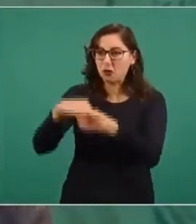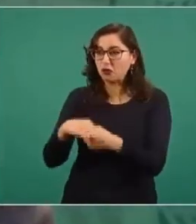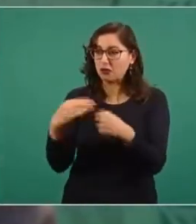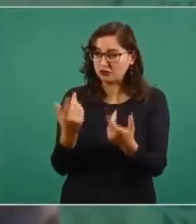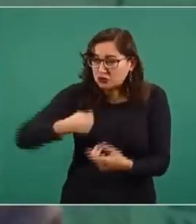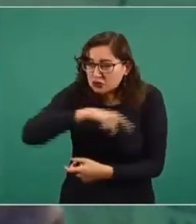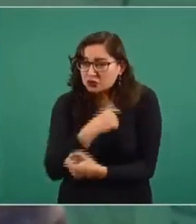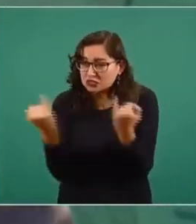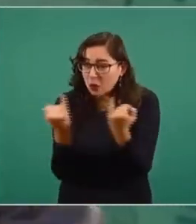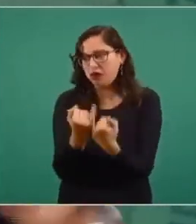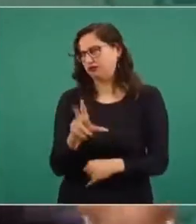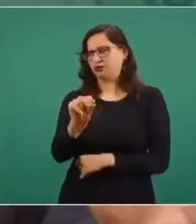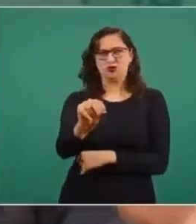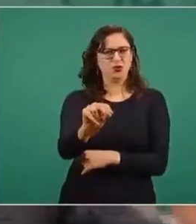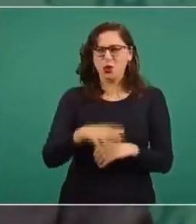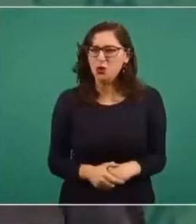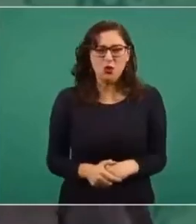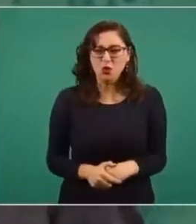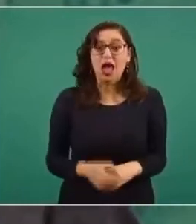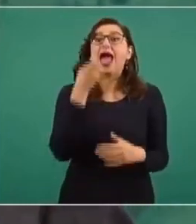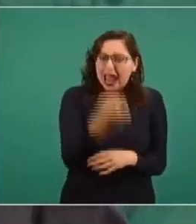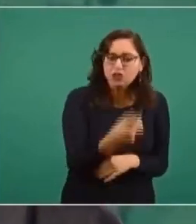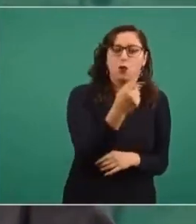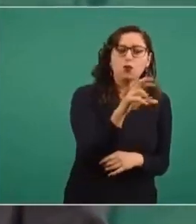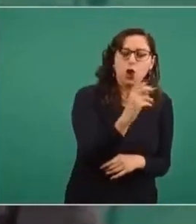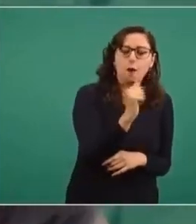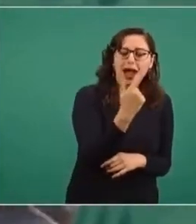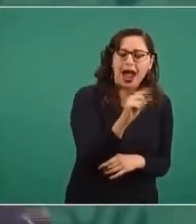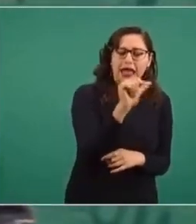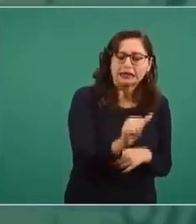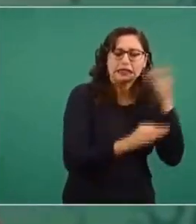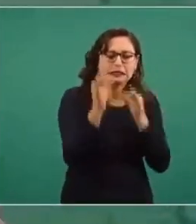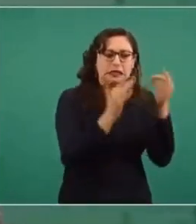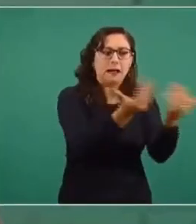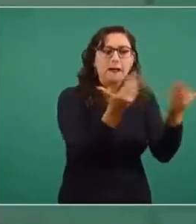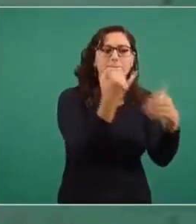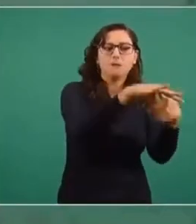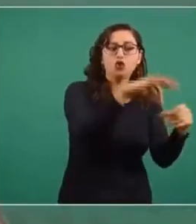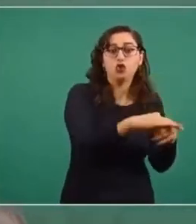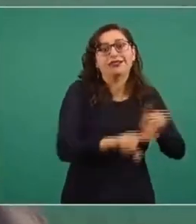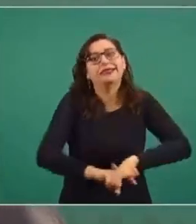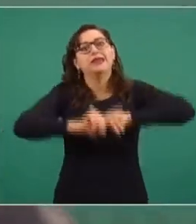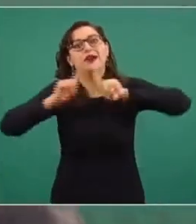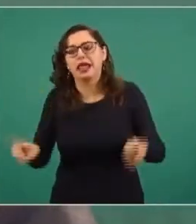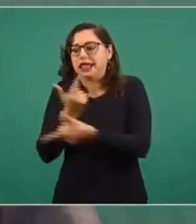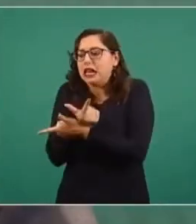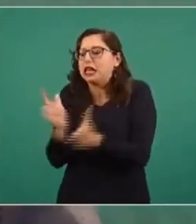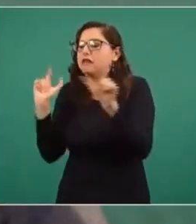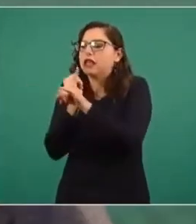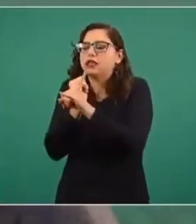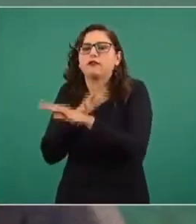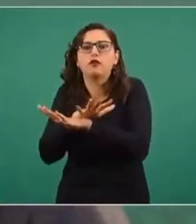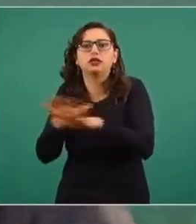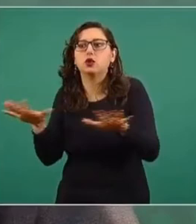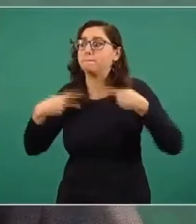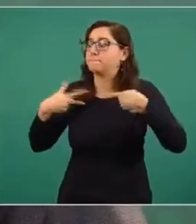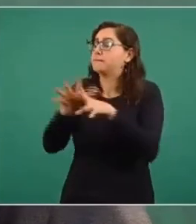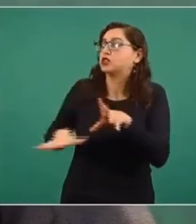iguales. Entonces, todo eso tiene que ver con la propaganda. Nosotros lo que hacemos aquí es garantizar el derecho que tiene el pueblo a informarse.